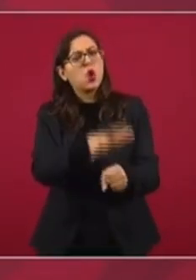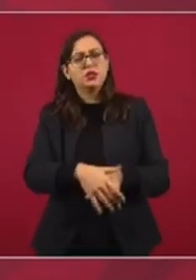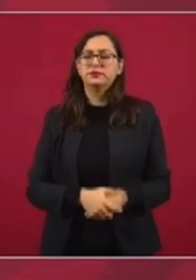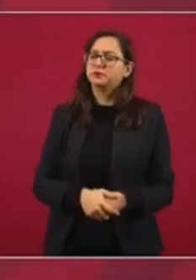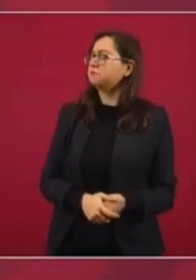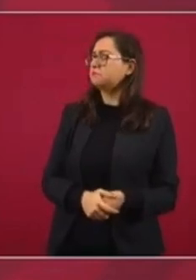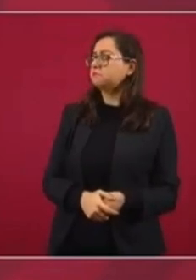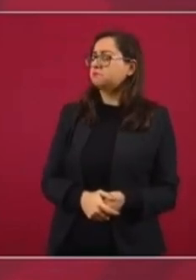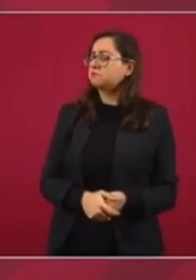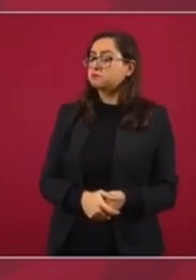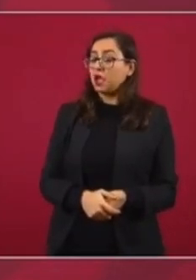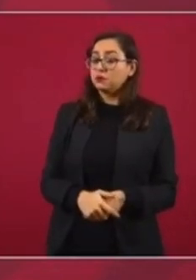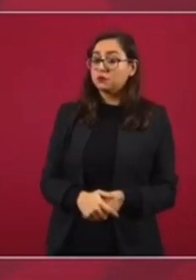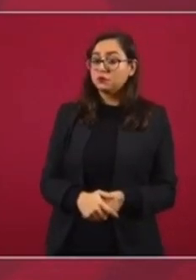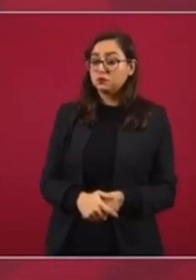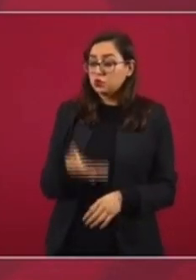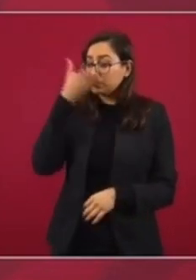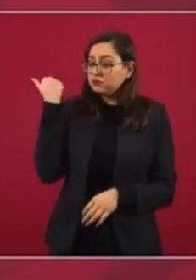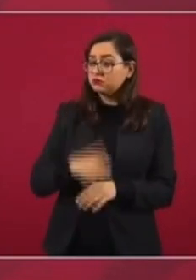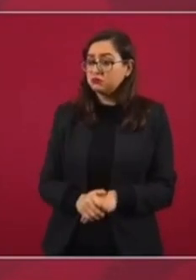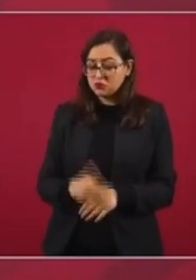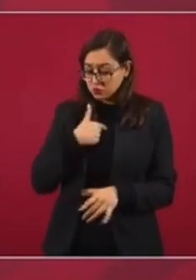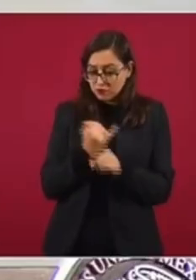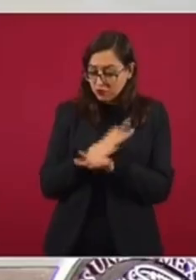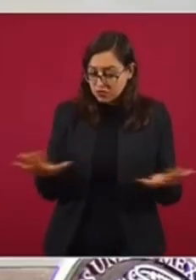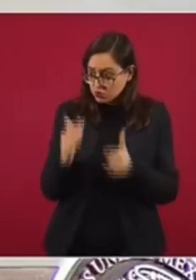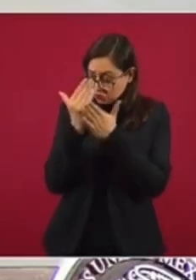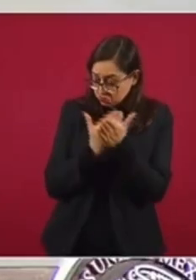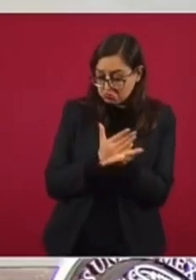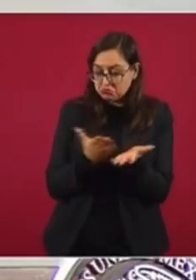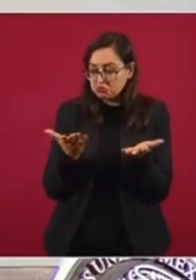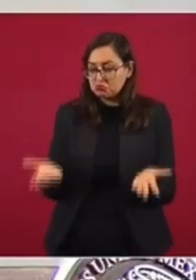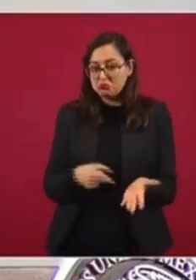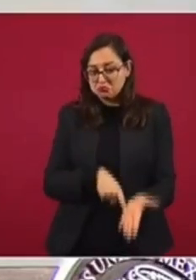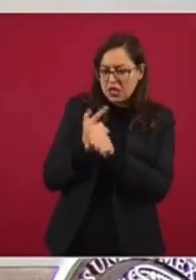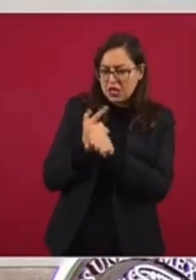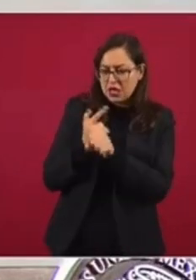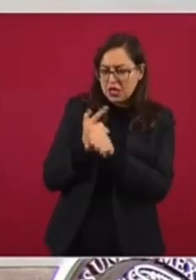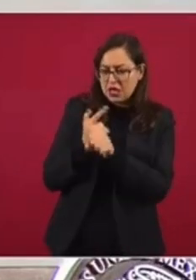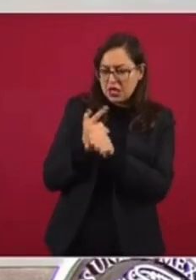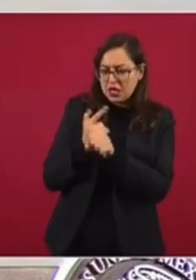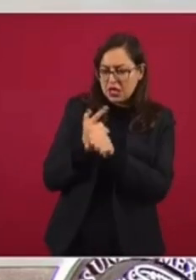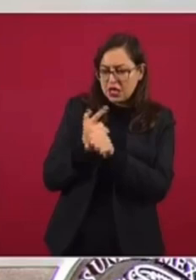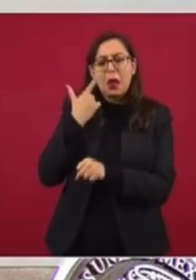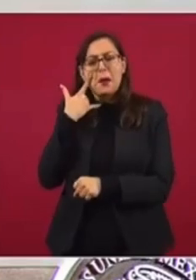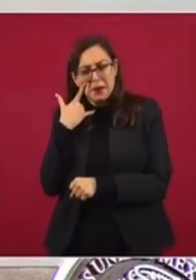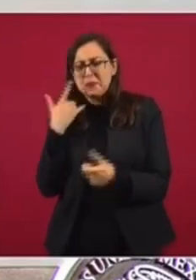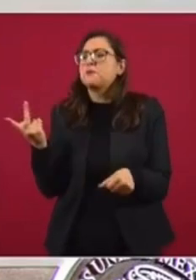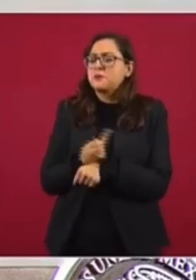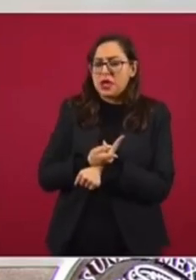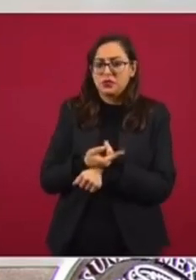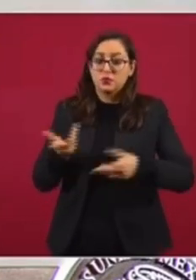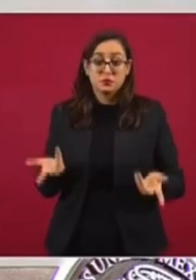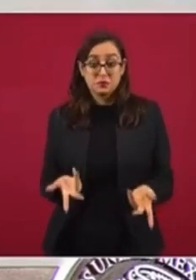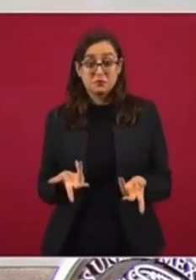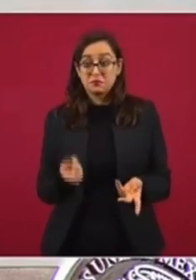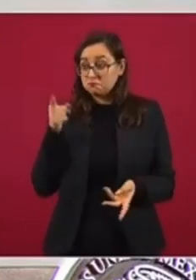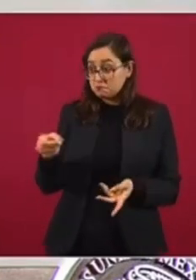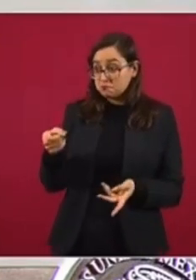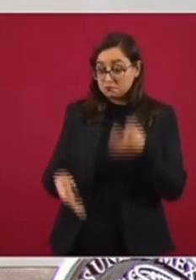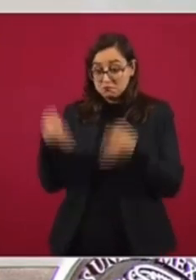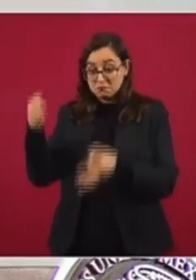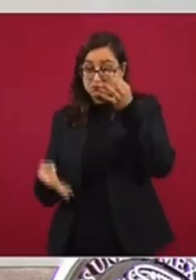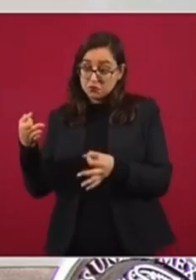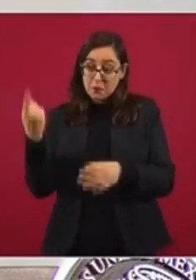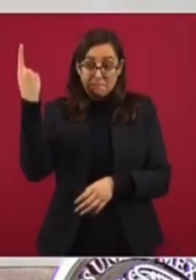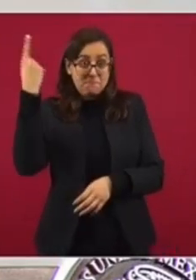detallada, pero vamos a ver de qué se trata. Y siempre se cumple con el mandato